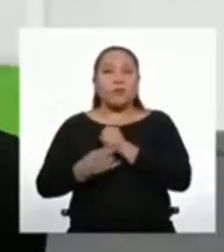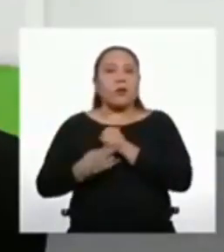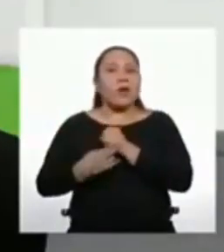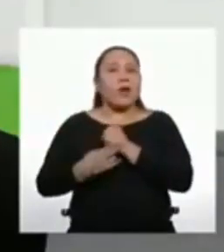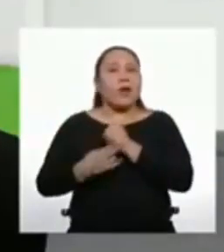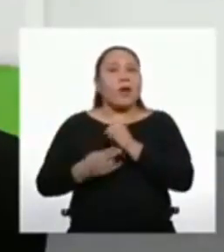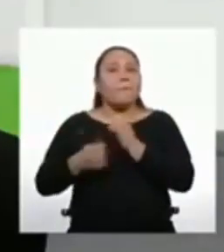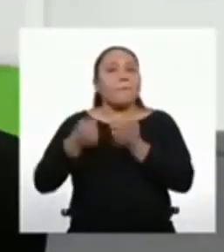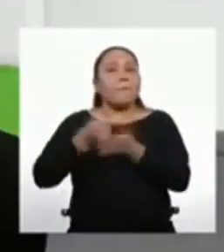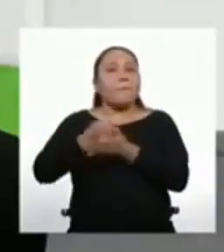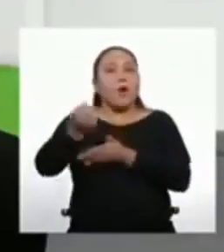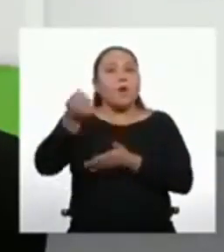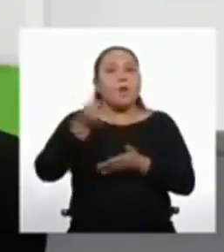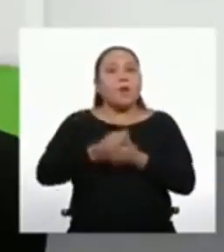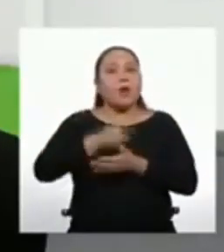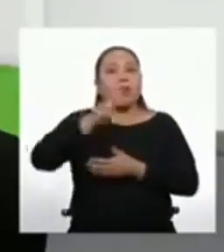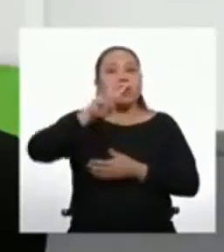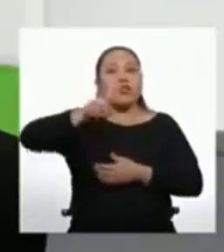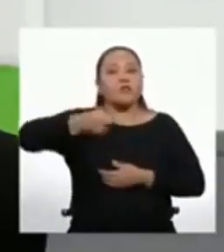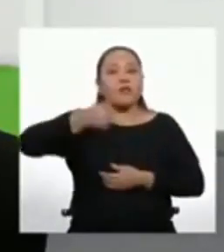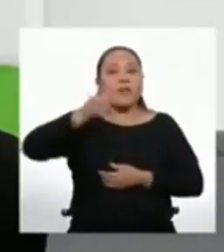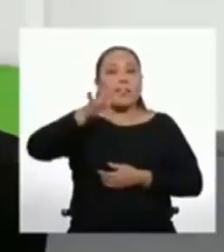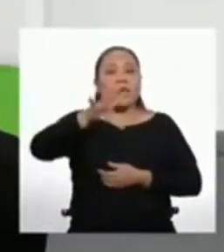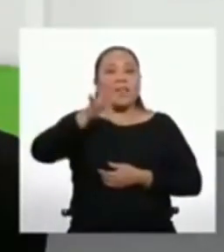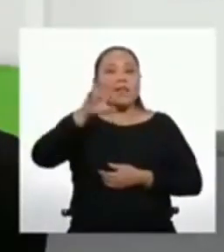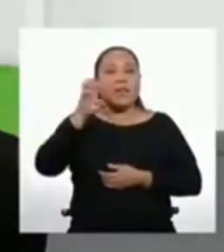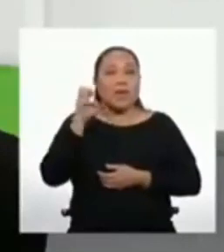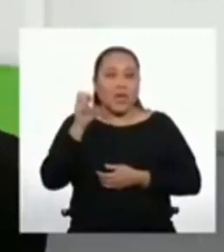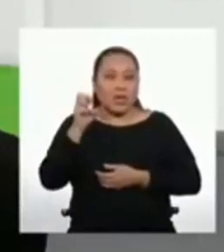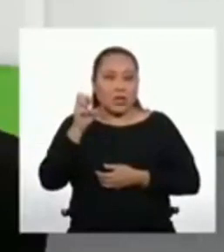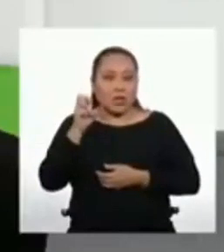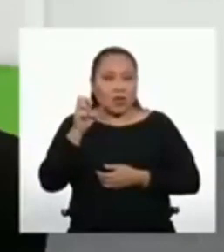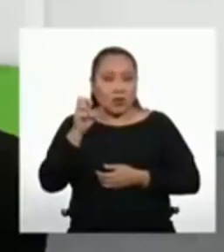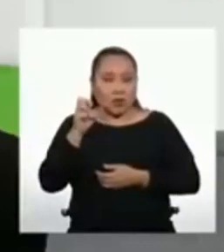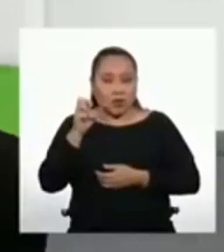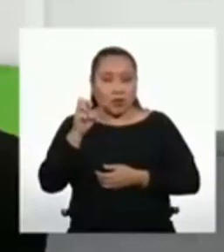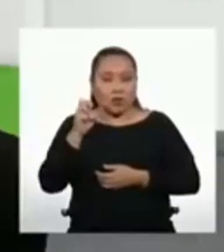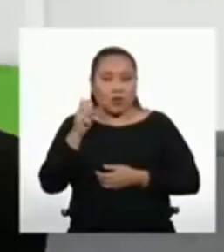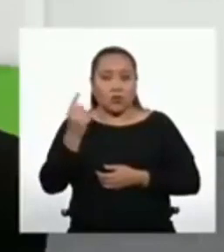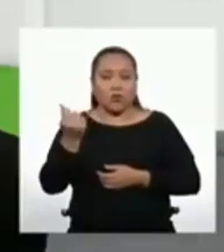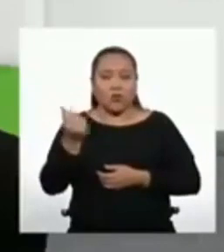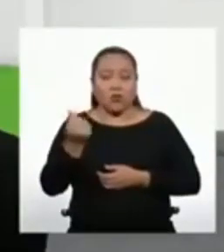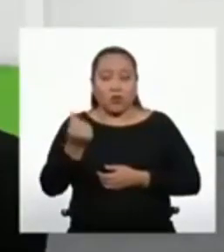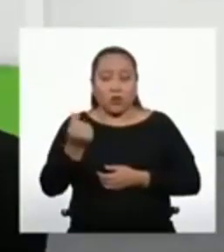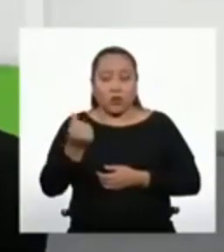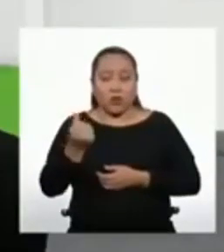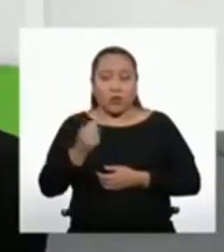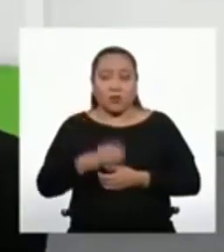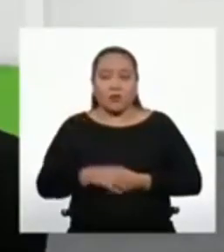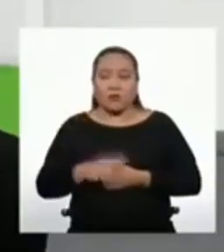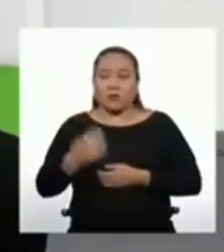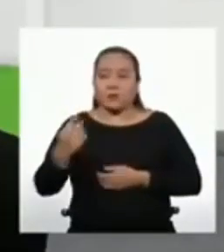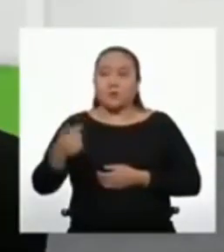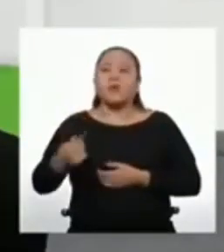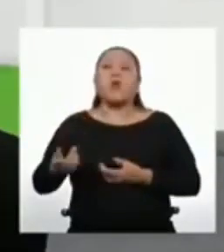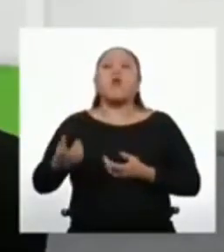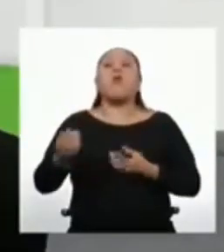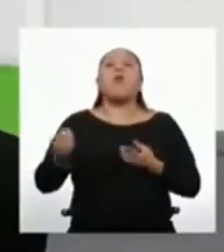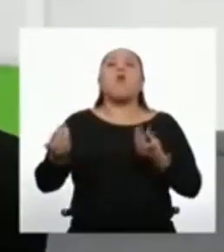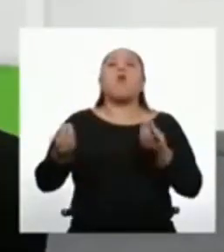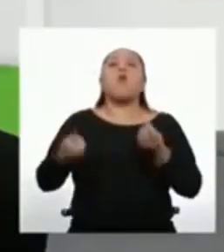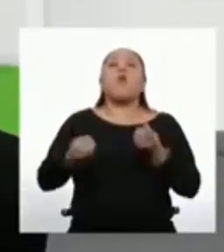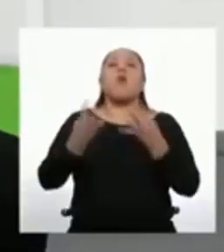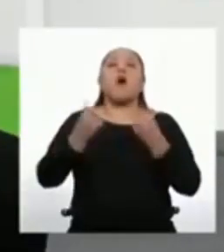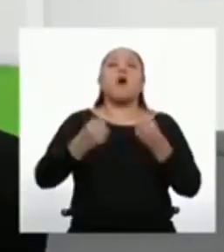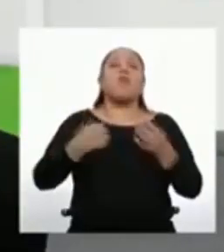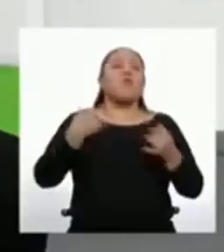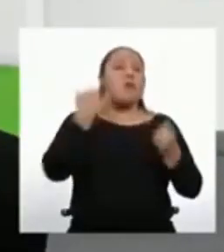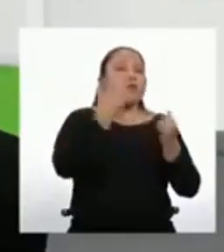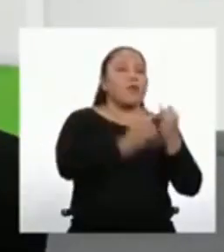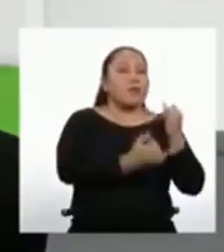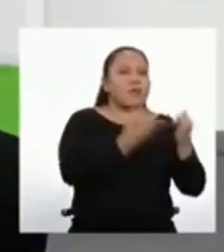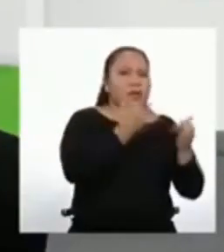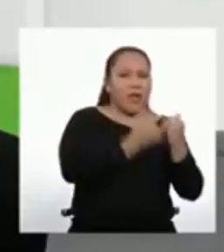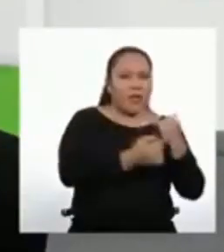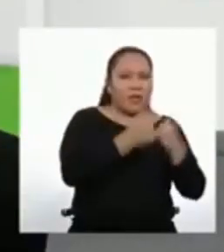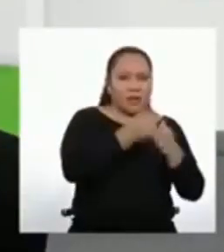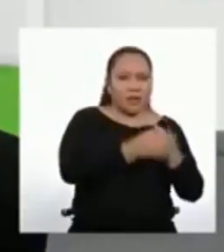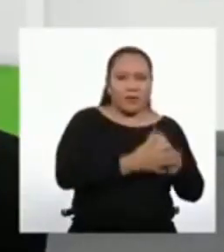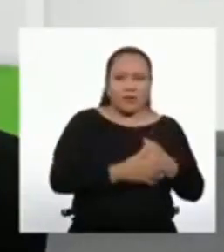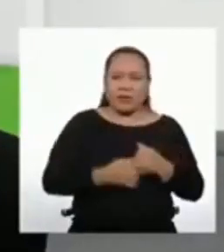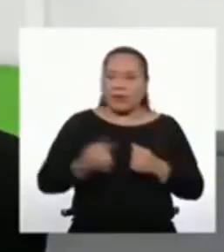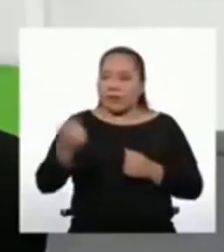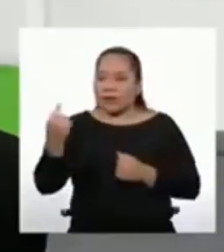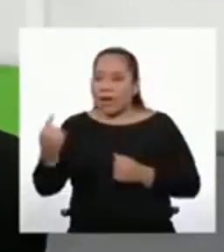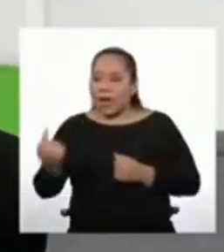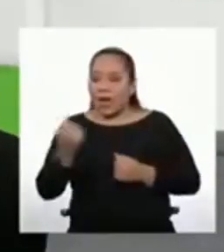¿cuál será su ganancia al cabo de 30 días de trabajo si cada paquete de 10 mascarillas se vende a 20 soles?